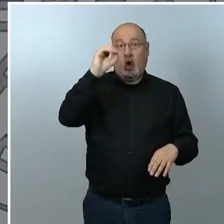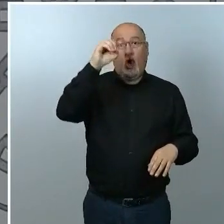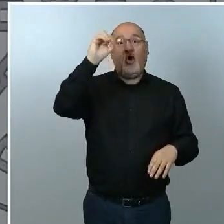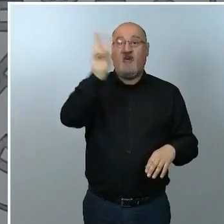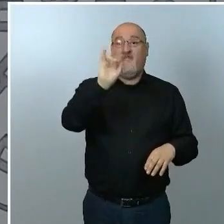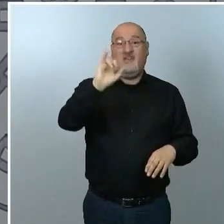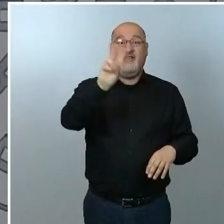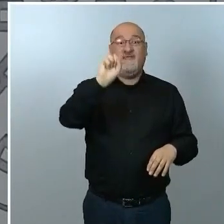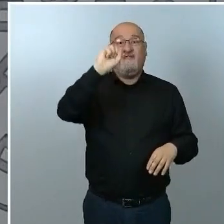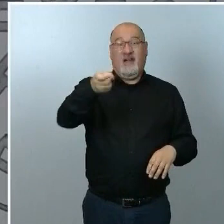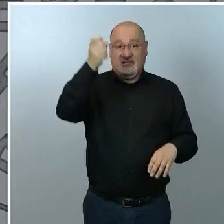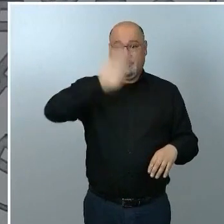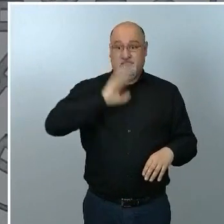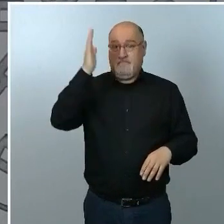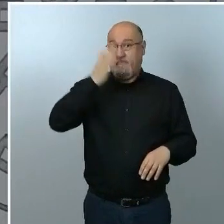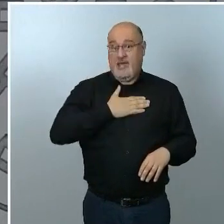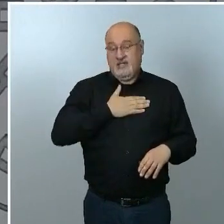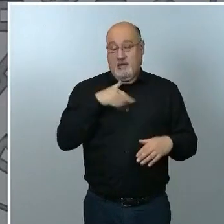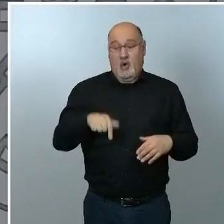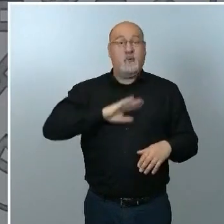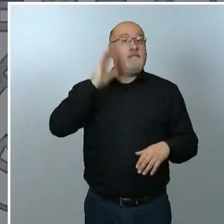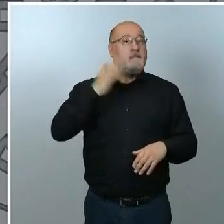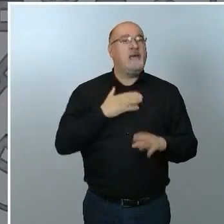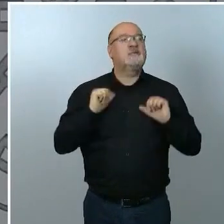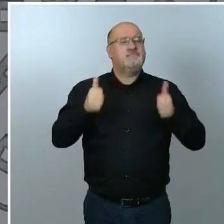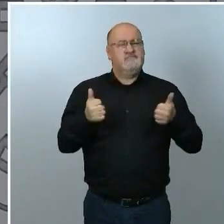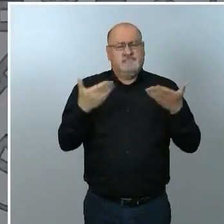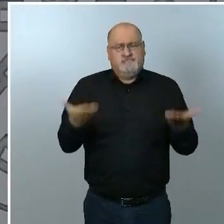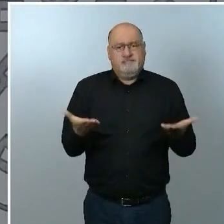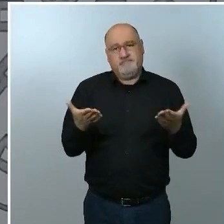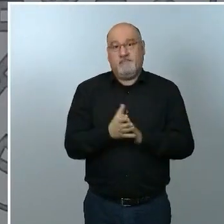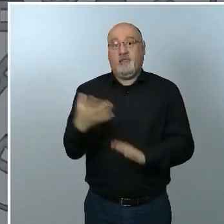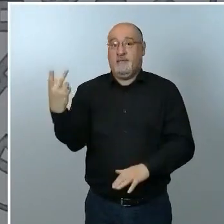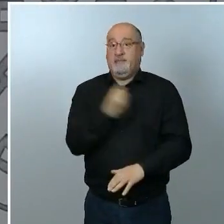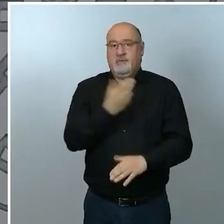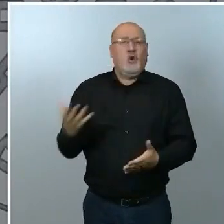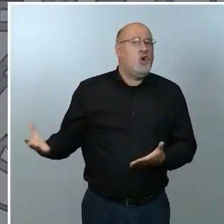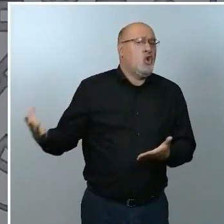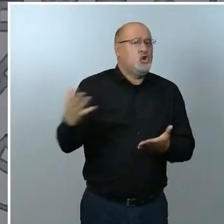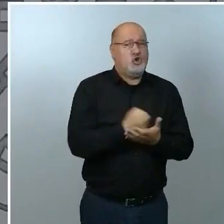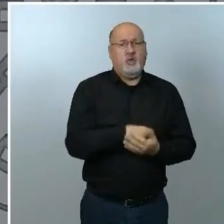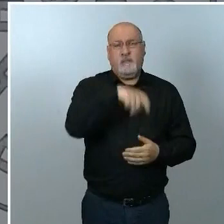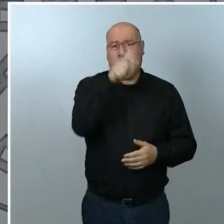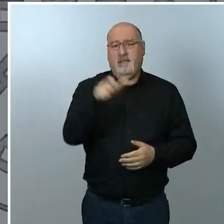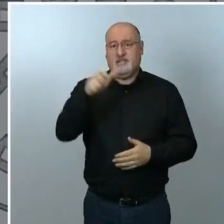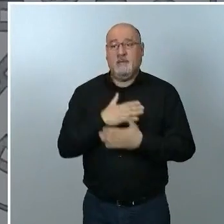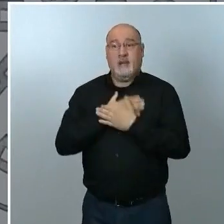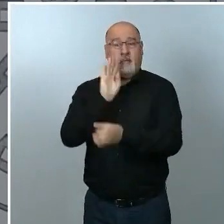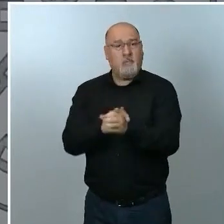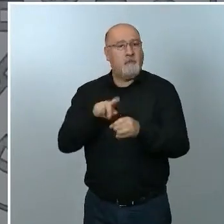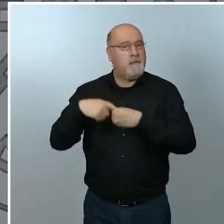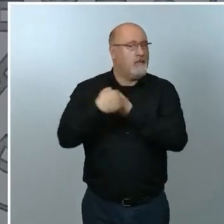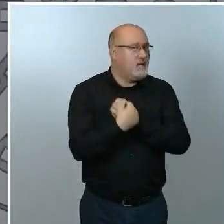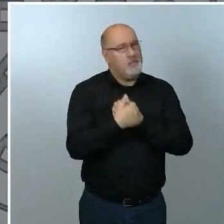de hoy y el día de mañana se va a proceder a la finalización del pinchazo a todas las personas que están participando en este ensayo